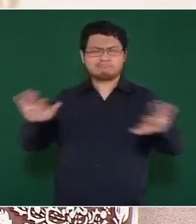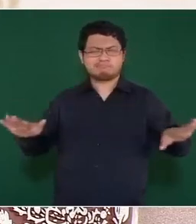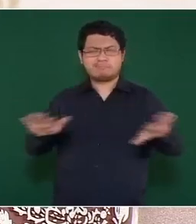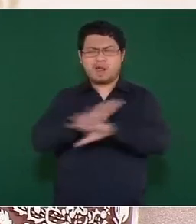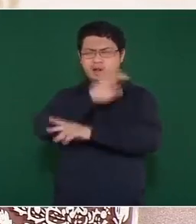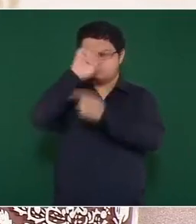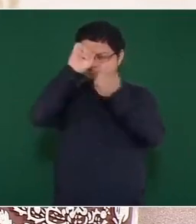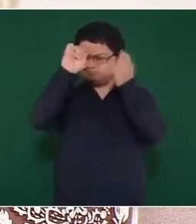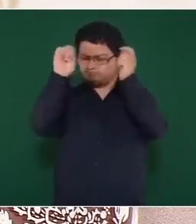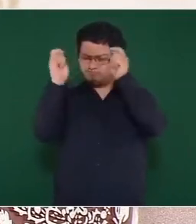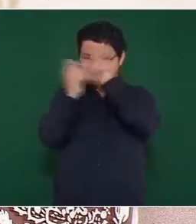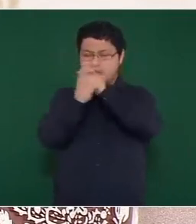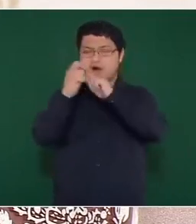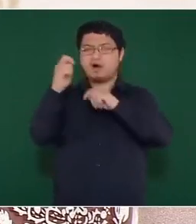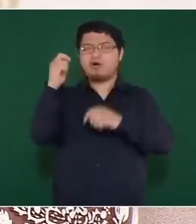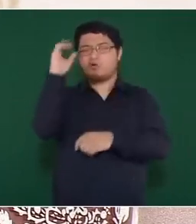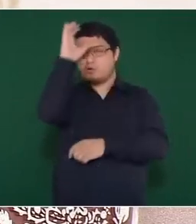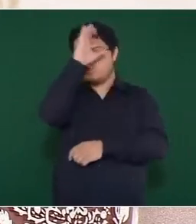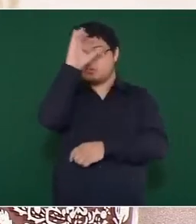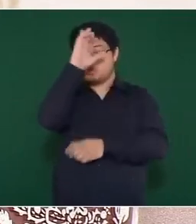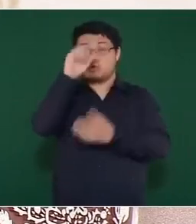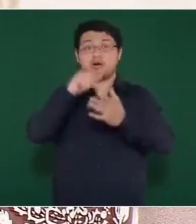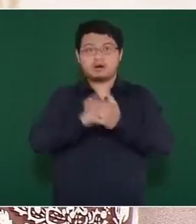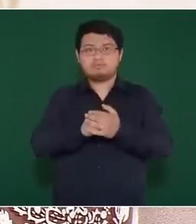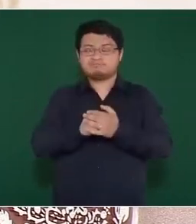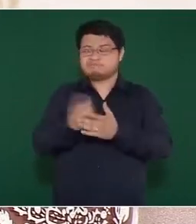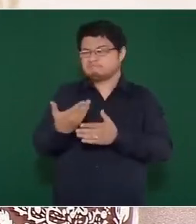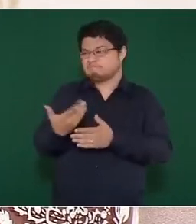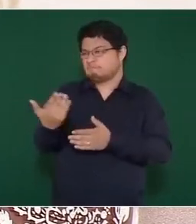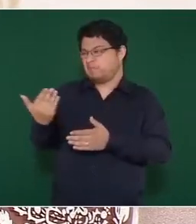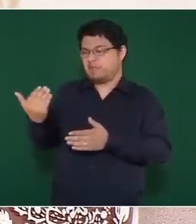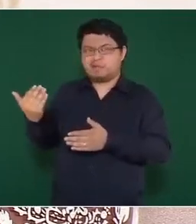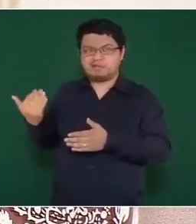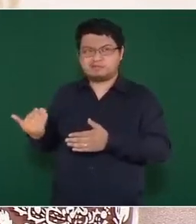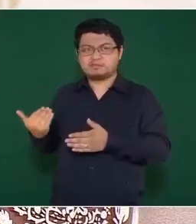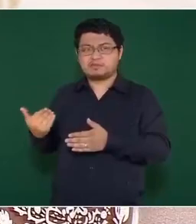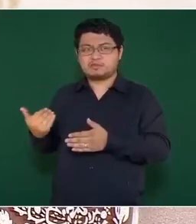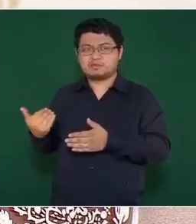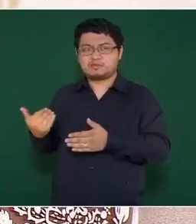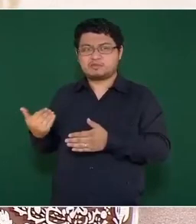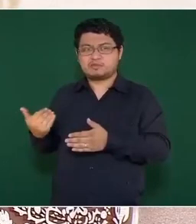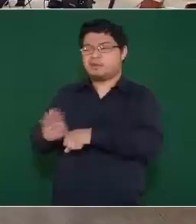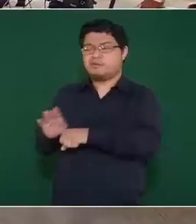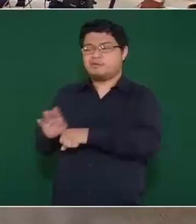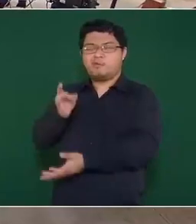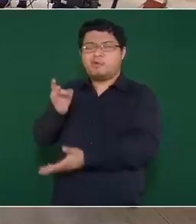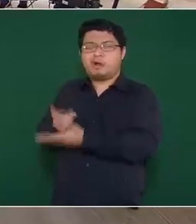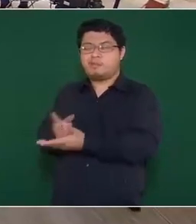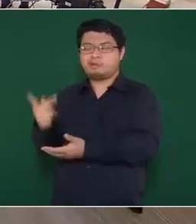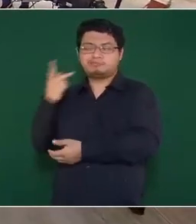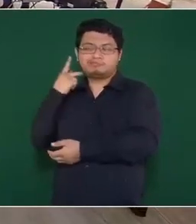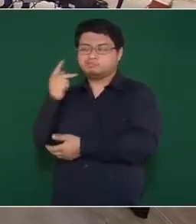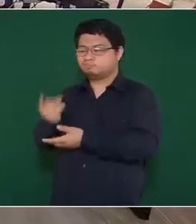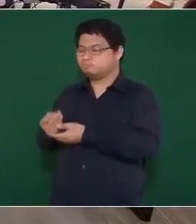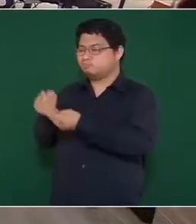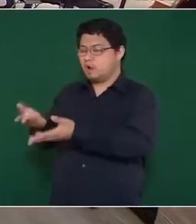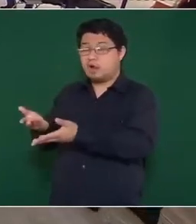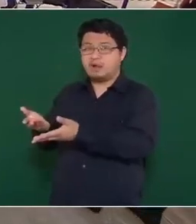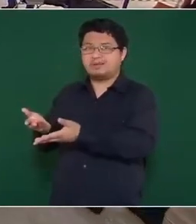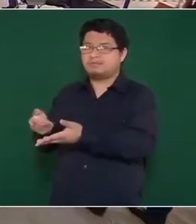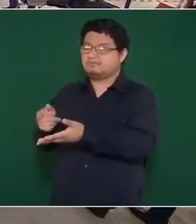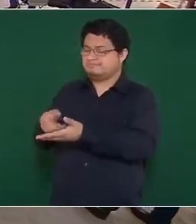una derecha desatada que teme perder sus privilegios y que ha depredado la nación.